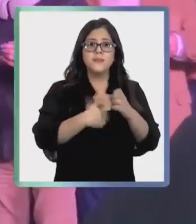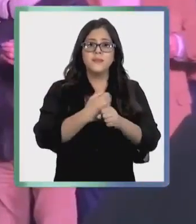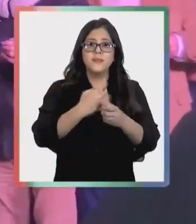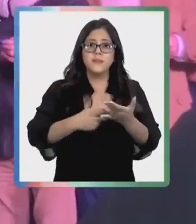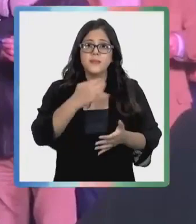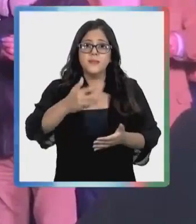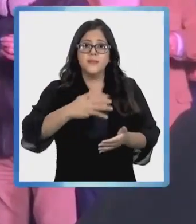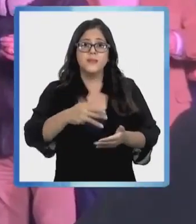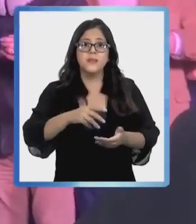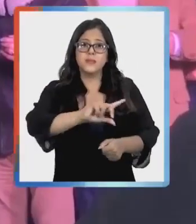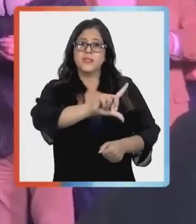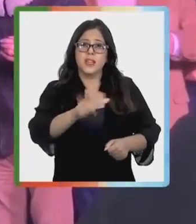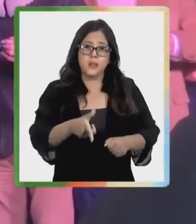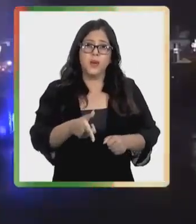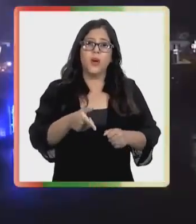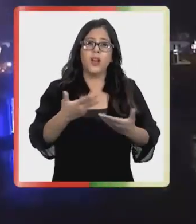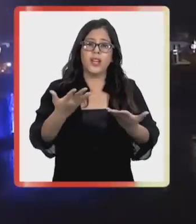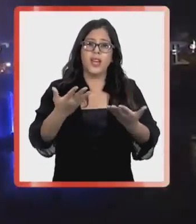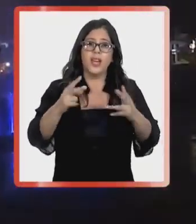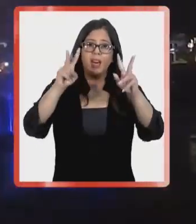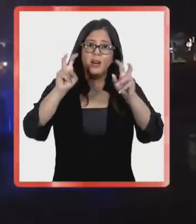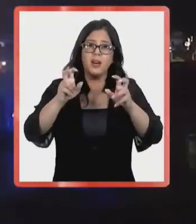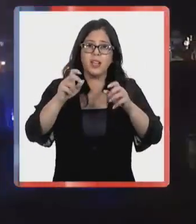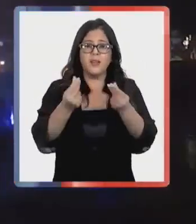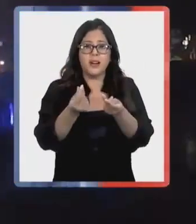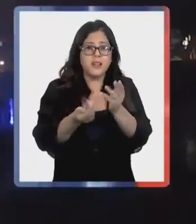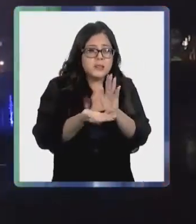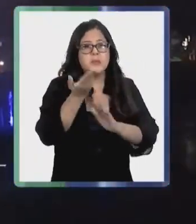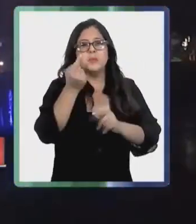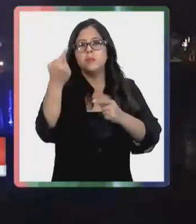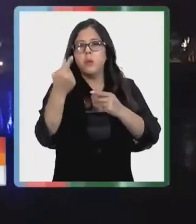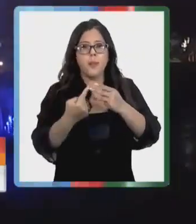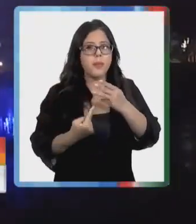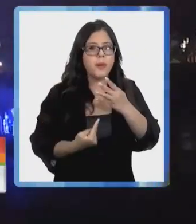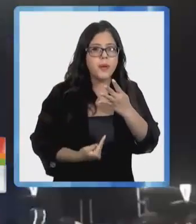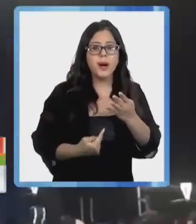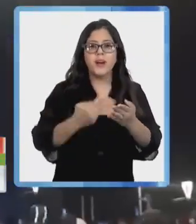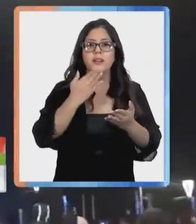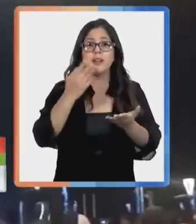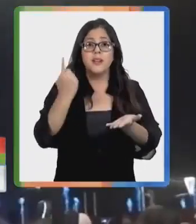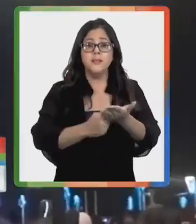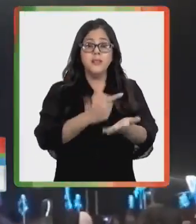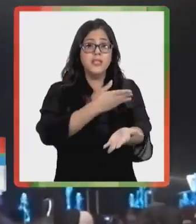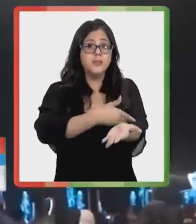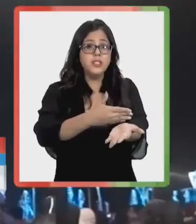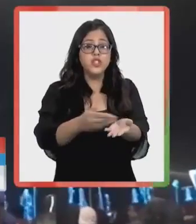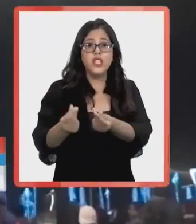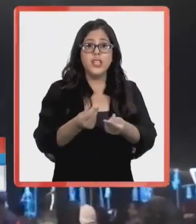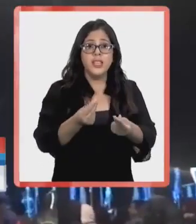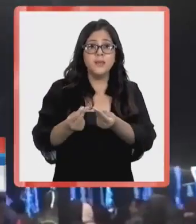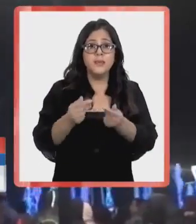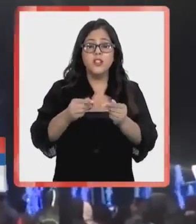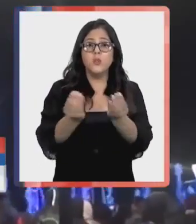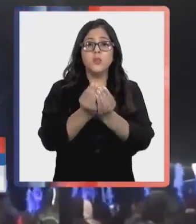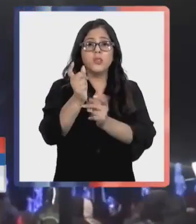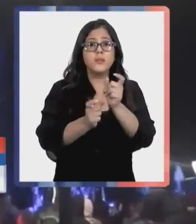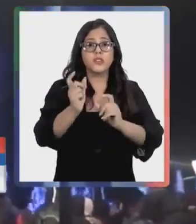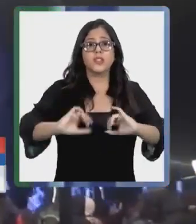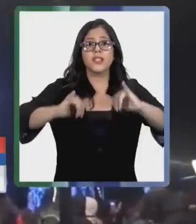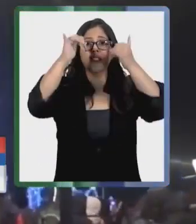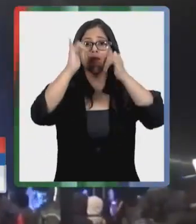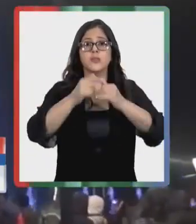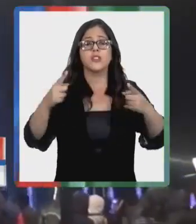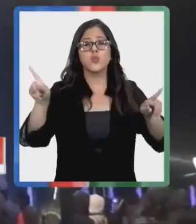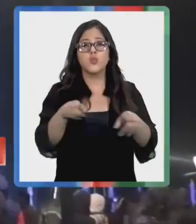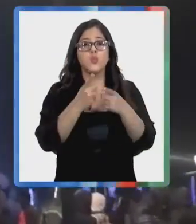2019. Tras demoras por concesiones mineras y aumentos presupuestarios para empinarse a los mil millones de pesos, decenas de personas